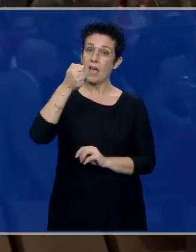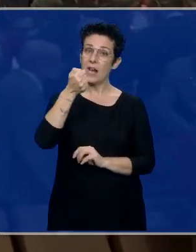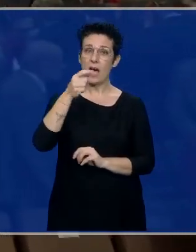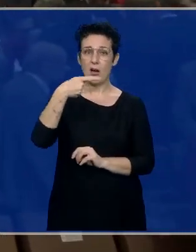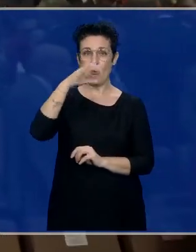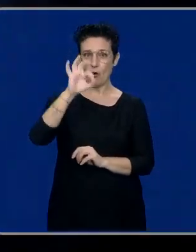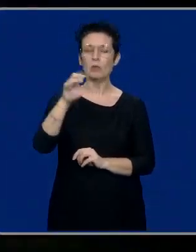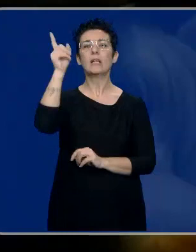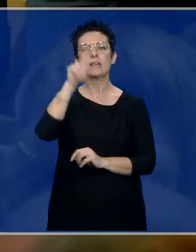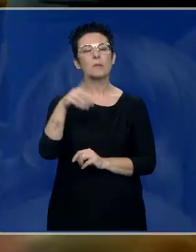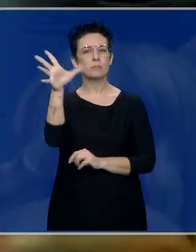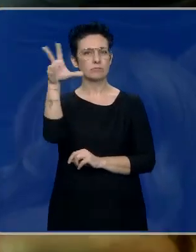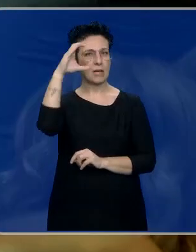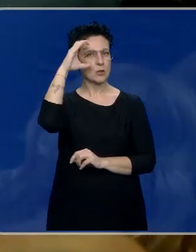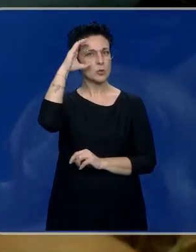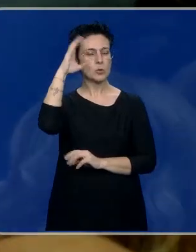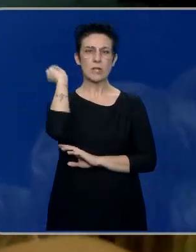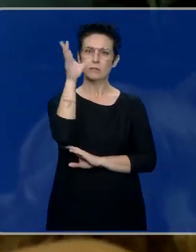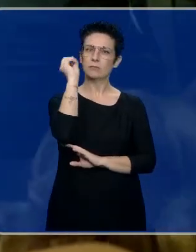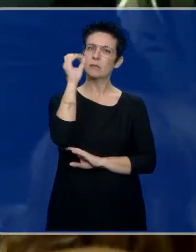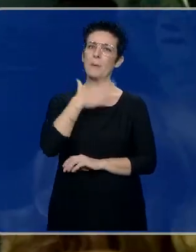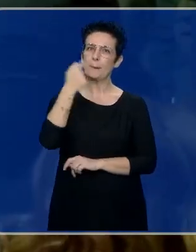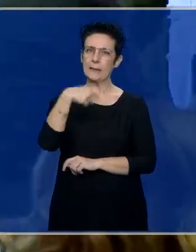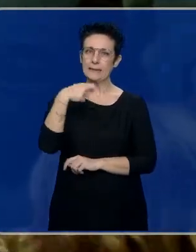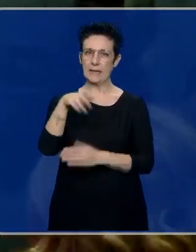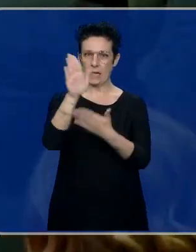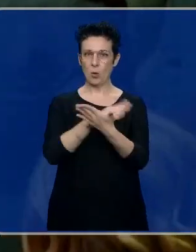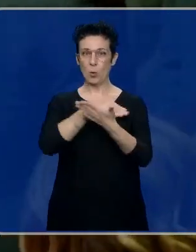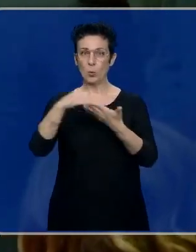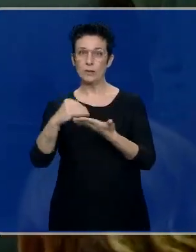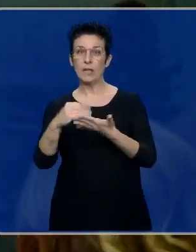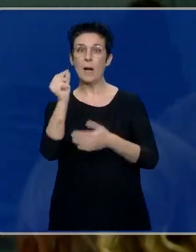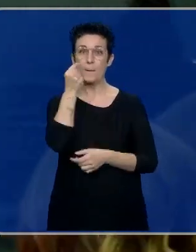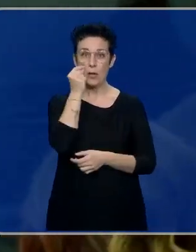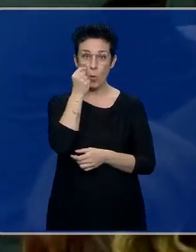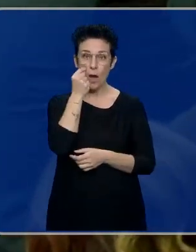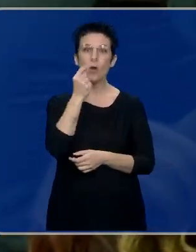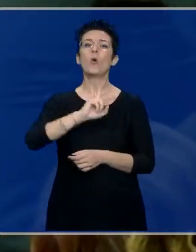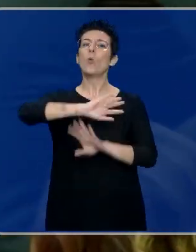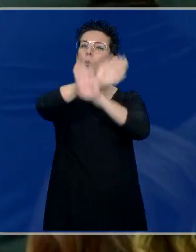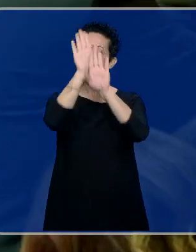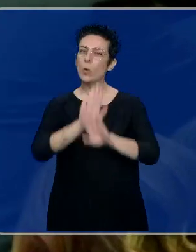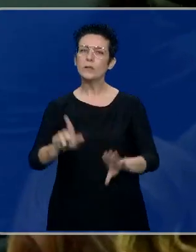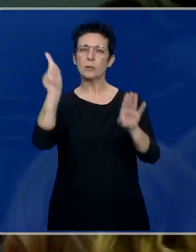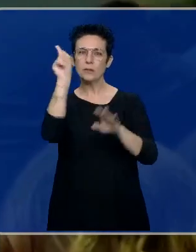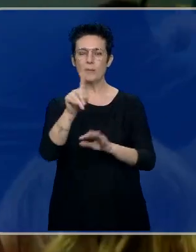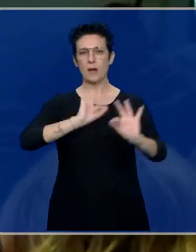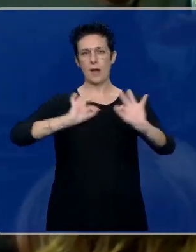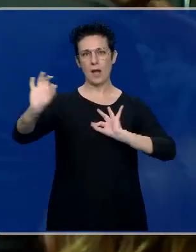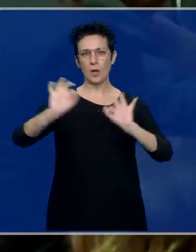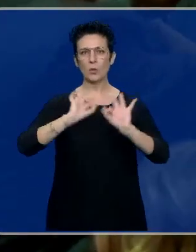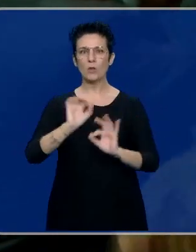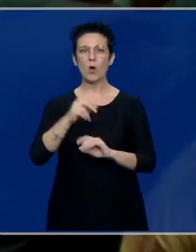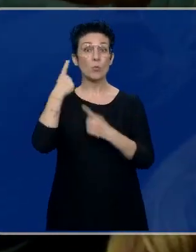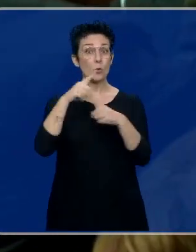Después escucharemos también el tradicional discurso de intervención del presidente de la Junta de Castilla y León, Alfonso Fernández Mañueco. Una última actuación a cargo de